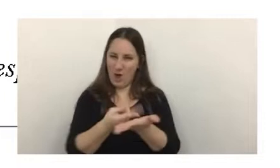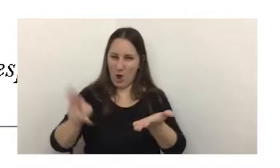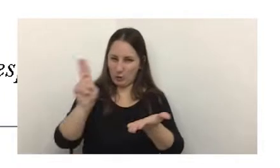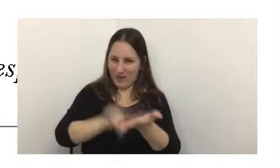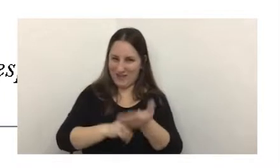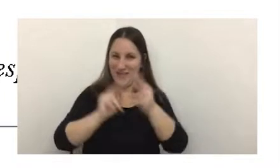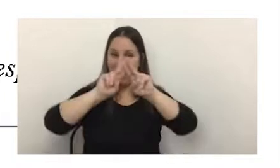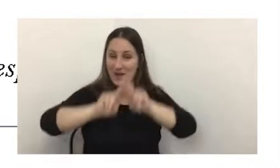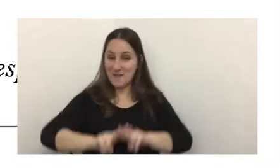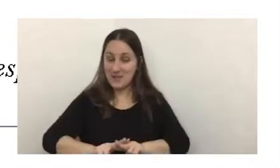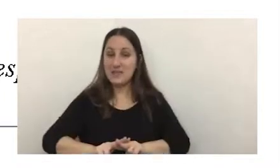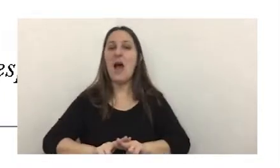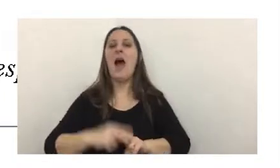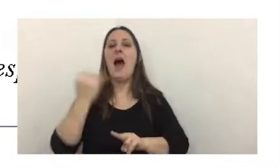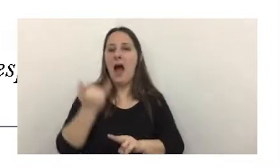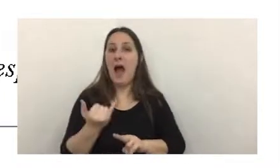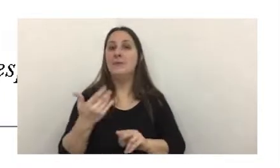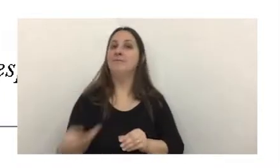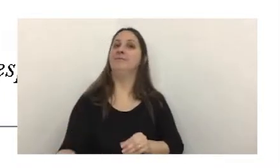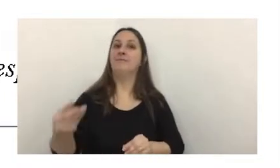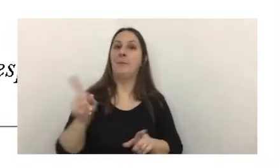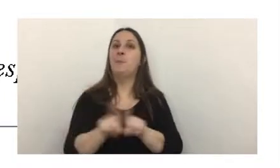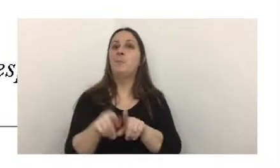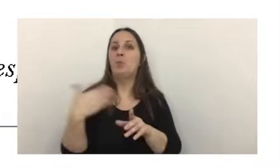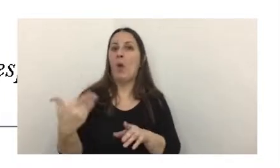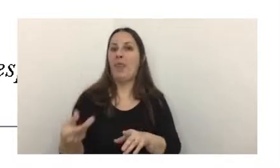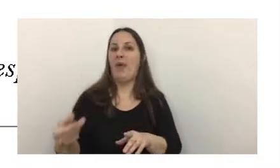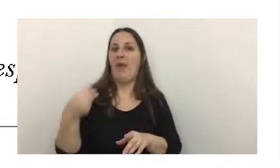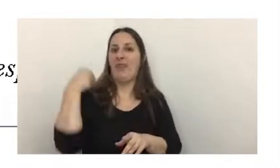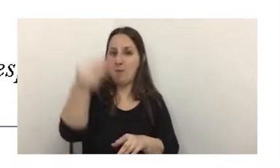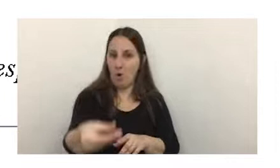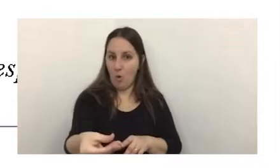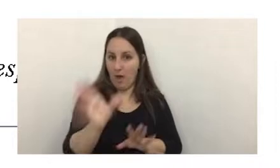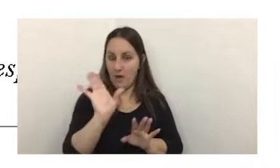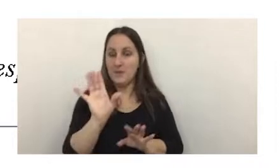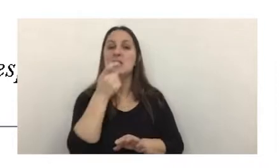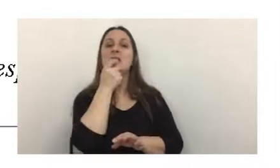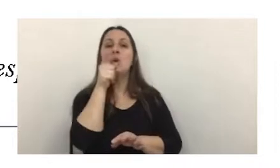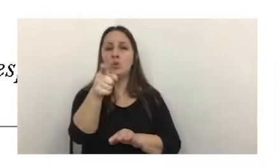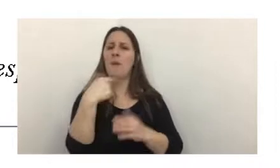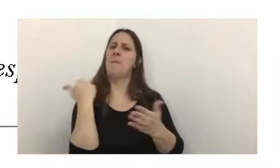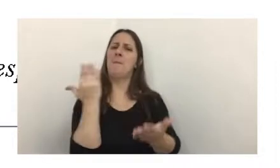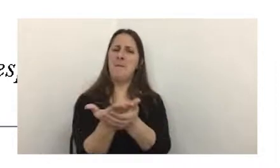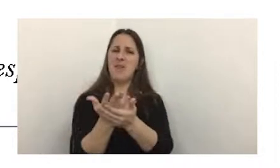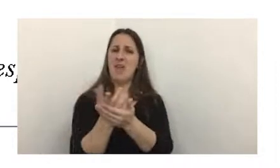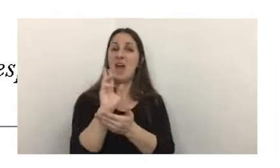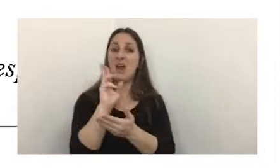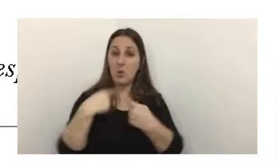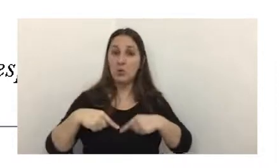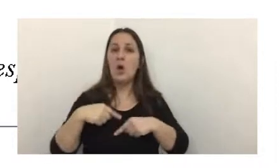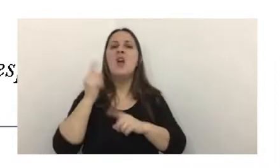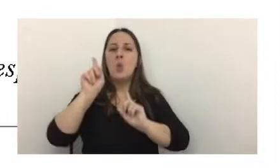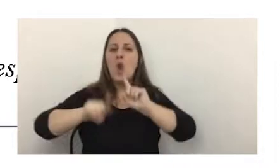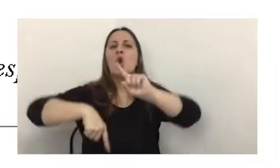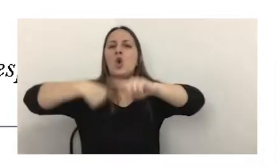interponer tiene efectos devolutivos, es decir, por más que usted interponga el recurso, tendrá que seguir